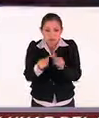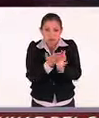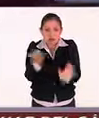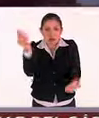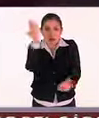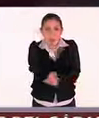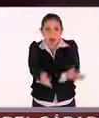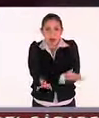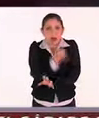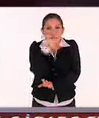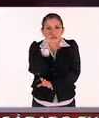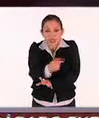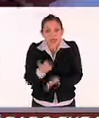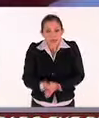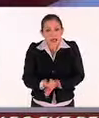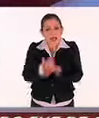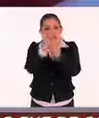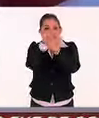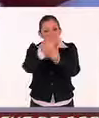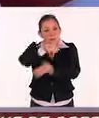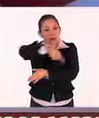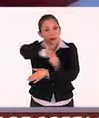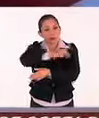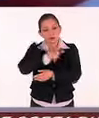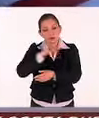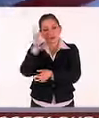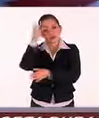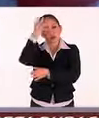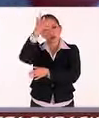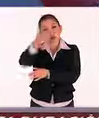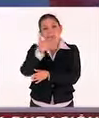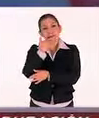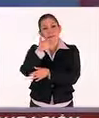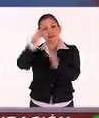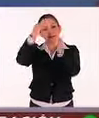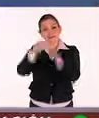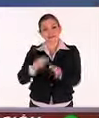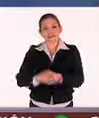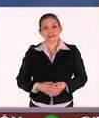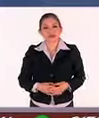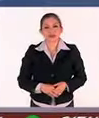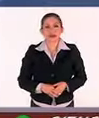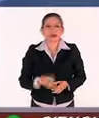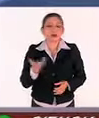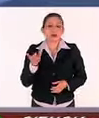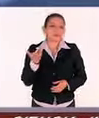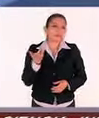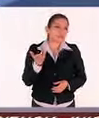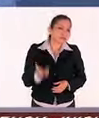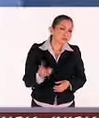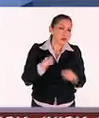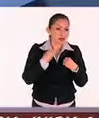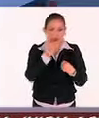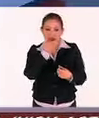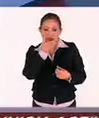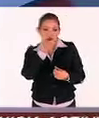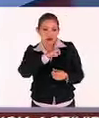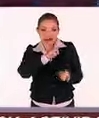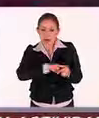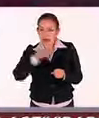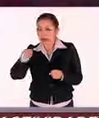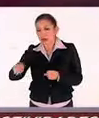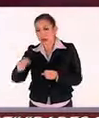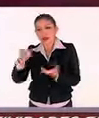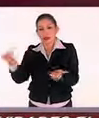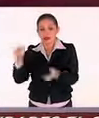medios, las ayudas para que las personas podamos tener una mejor calidad de vida, tanto en la vida cotidiana como en la